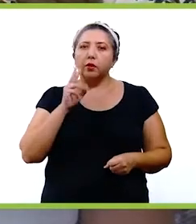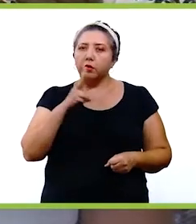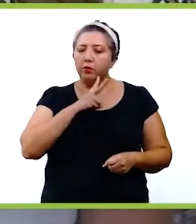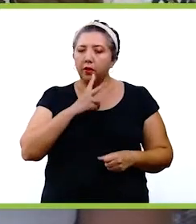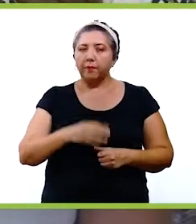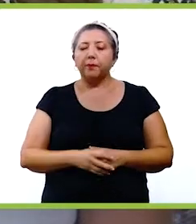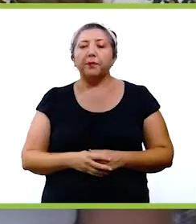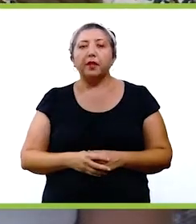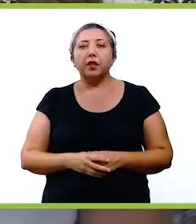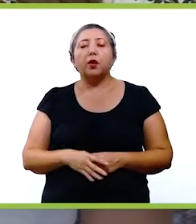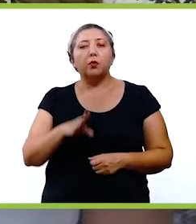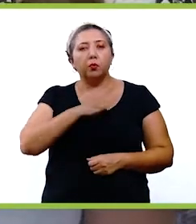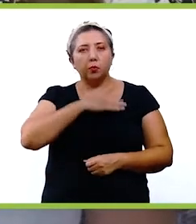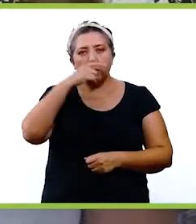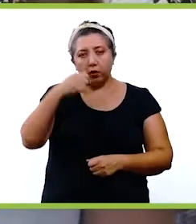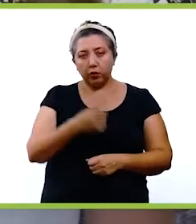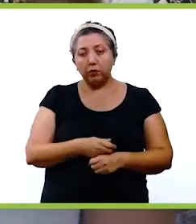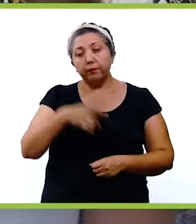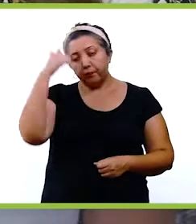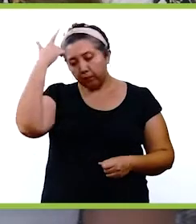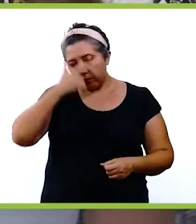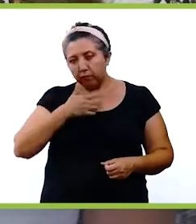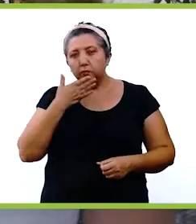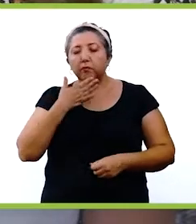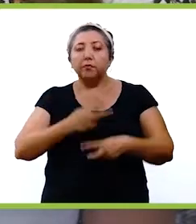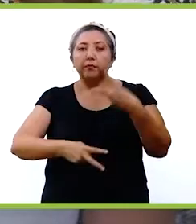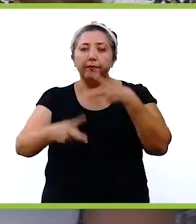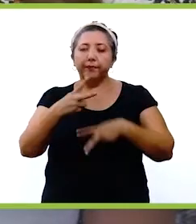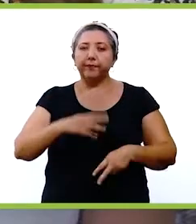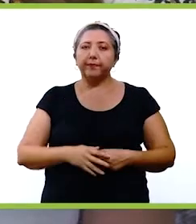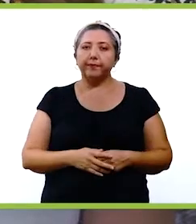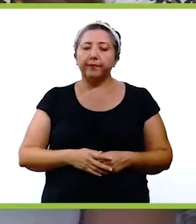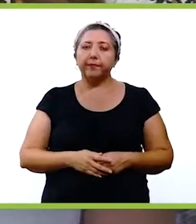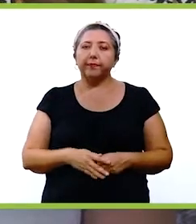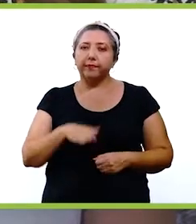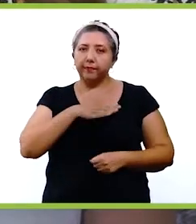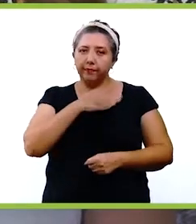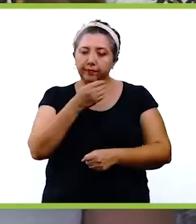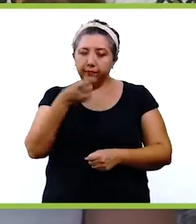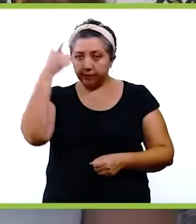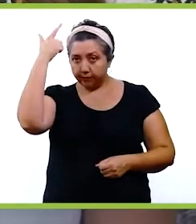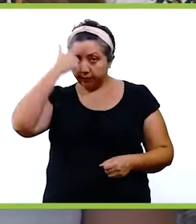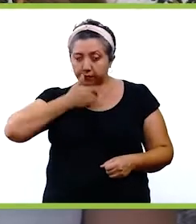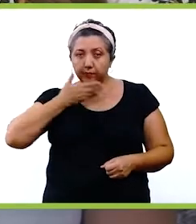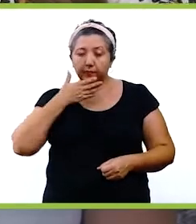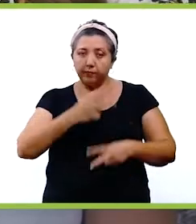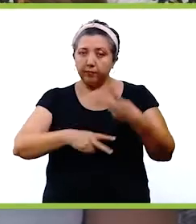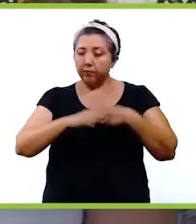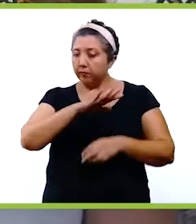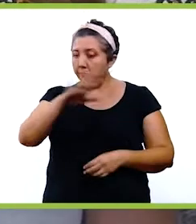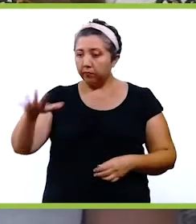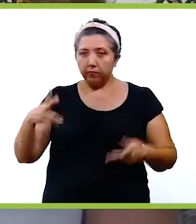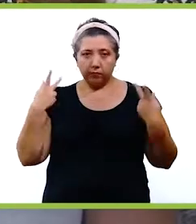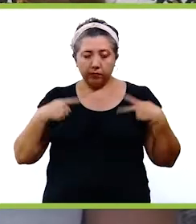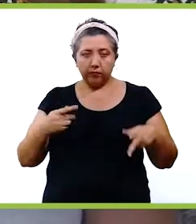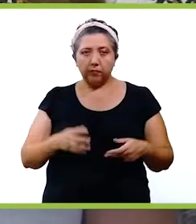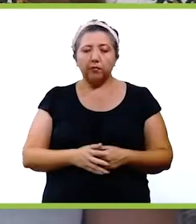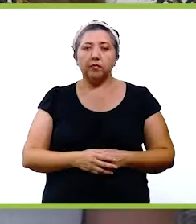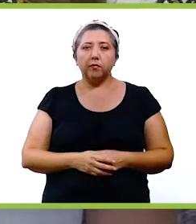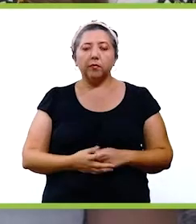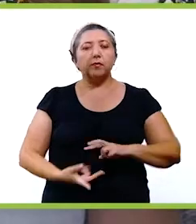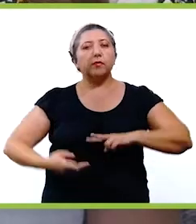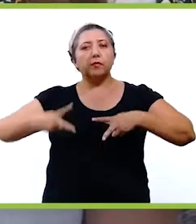del estado, Mauricio Vila Dosal. Muy buenas noches, gobernador. Bienvenido. Muy buenas noches, Libren. Un gusto estar contigo y con todo tu auditorio.